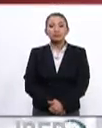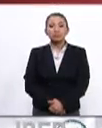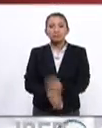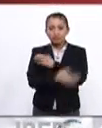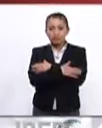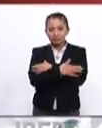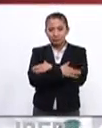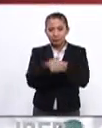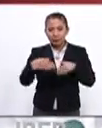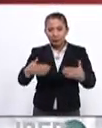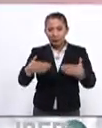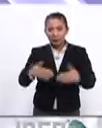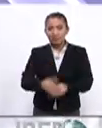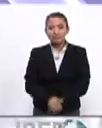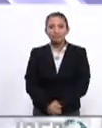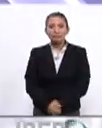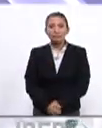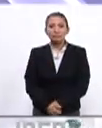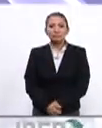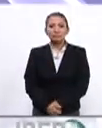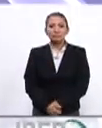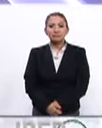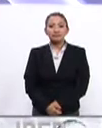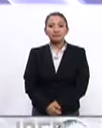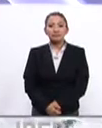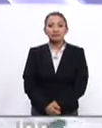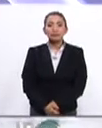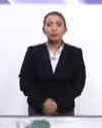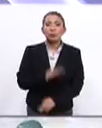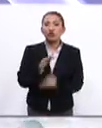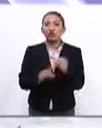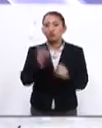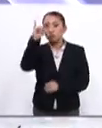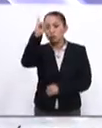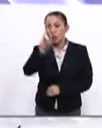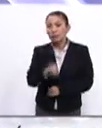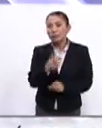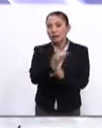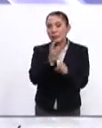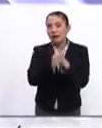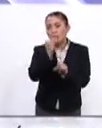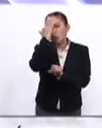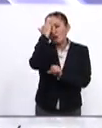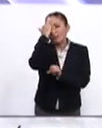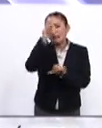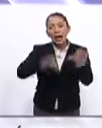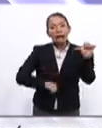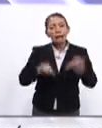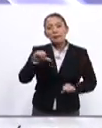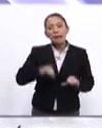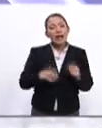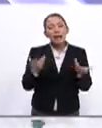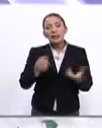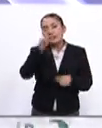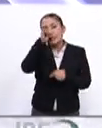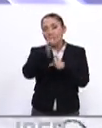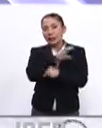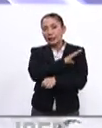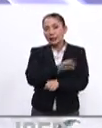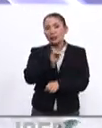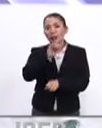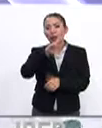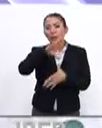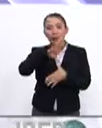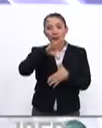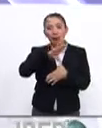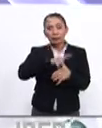abrazo de Panamá gracias y bueno como todos los jueves le invitamos a conocer las actividades que realizó la Secretaría General